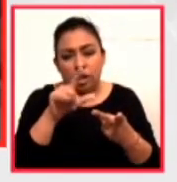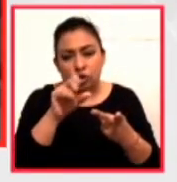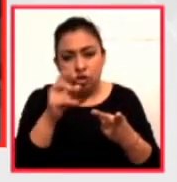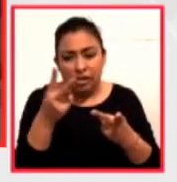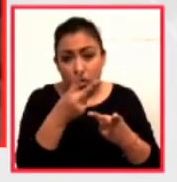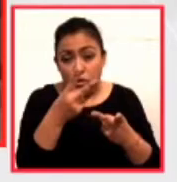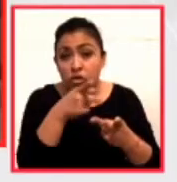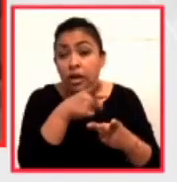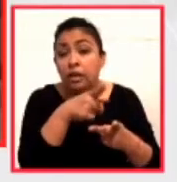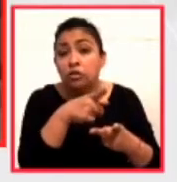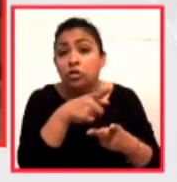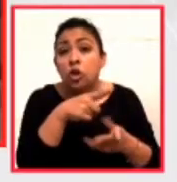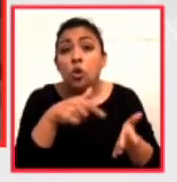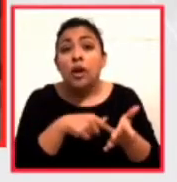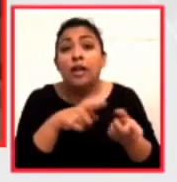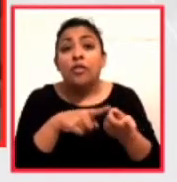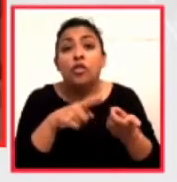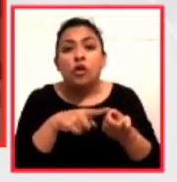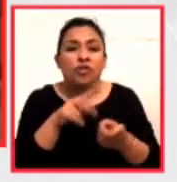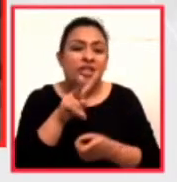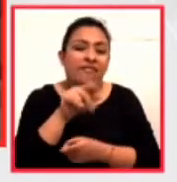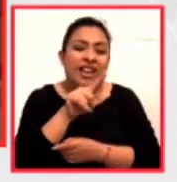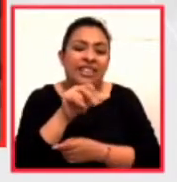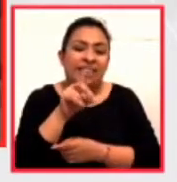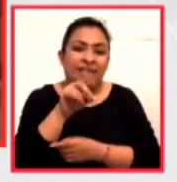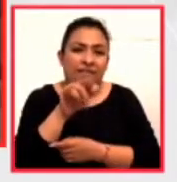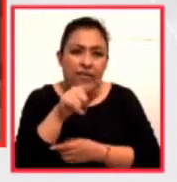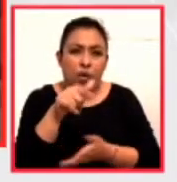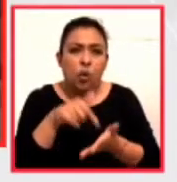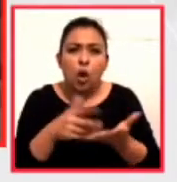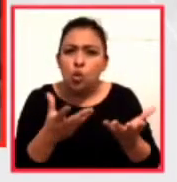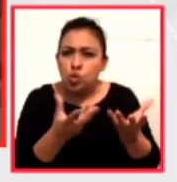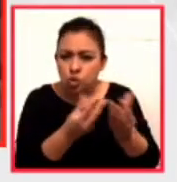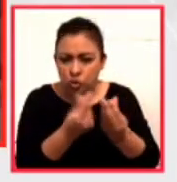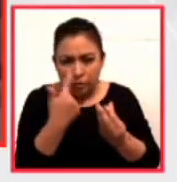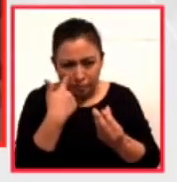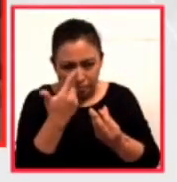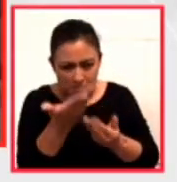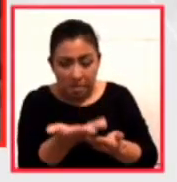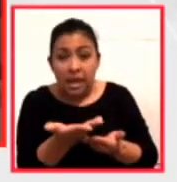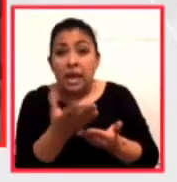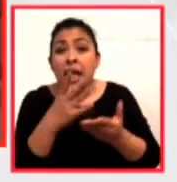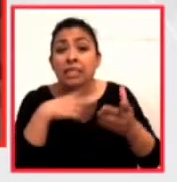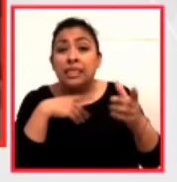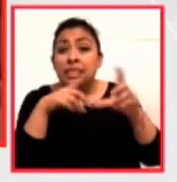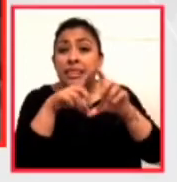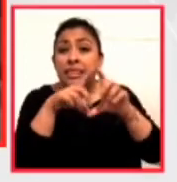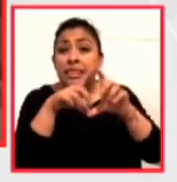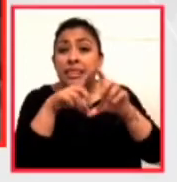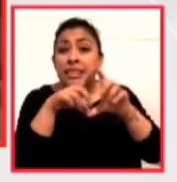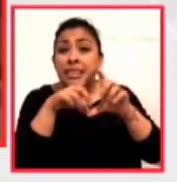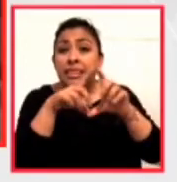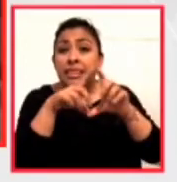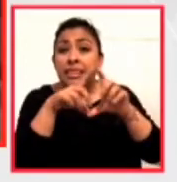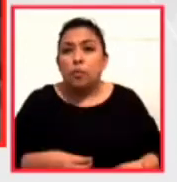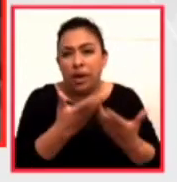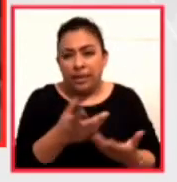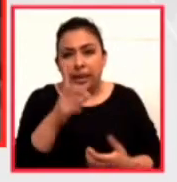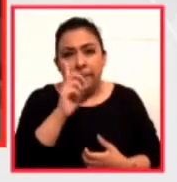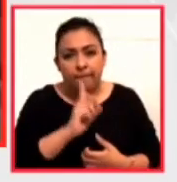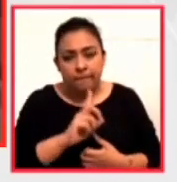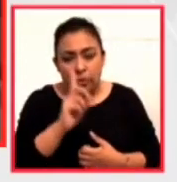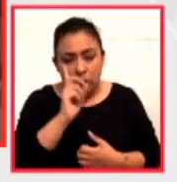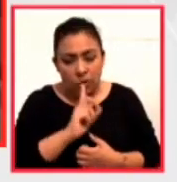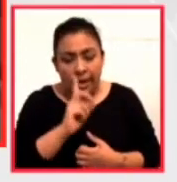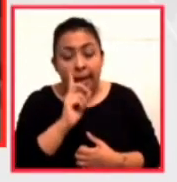encuentran en Valle de Bravo, que hicieran una pieza juntos, de manera que vamos a ver un texto de nuestra poeta Gael desde ahora, una